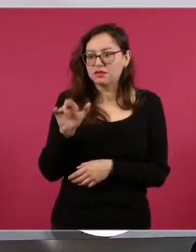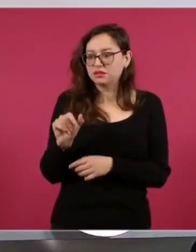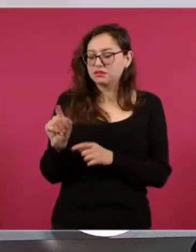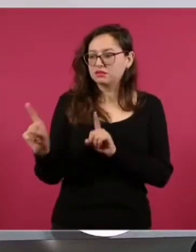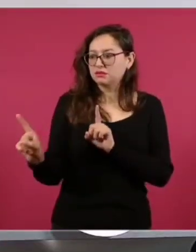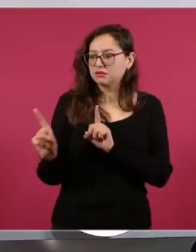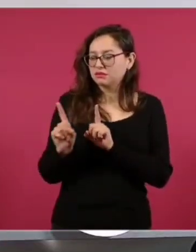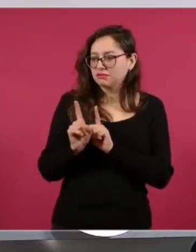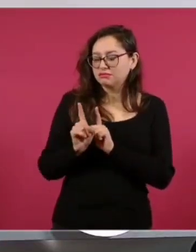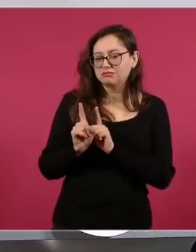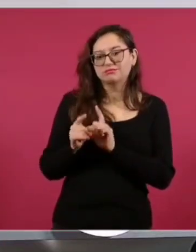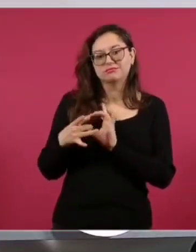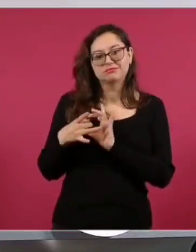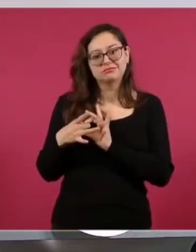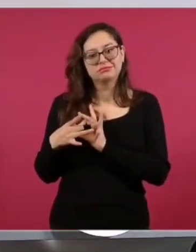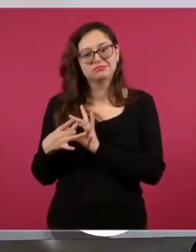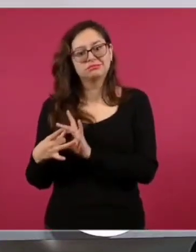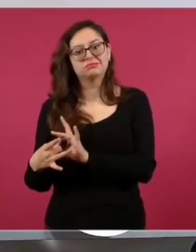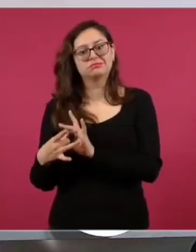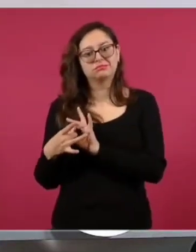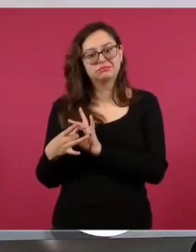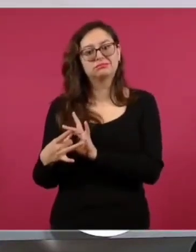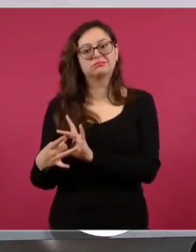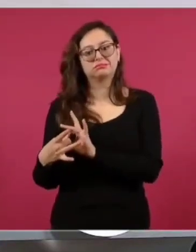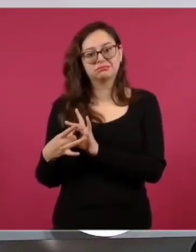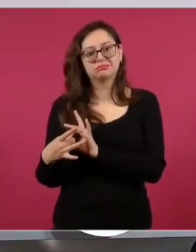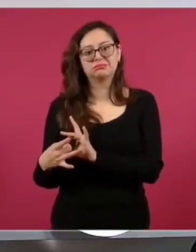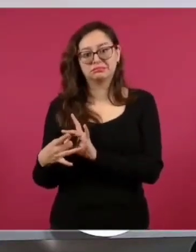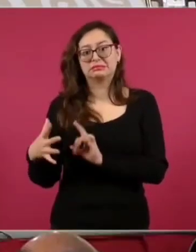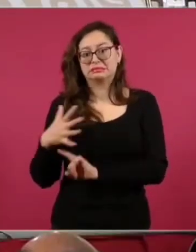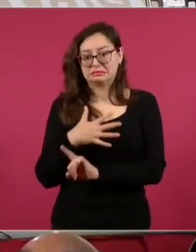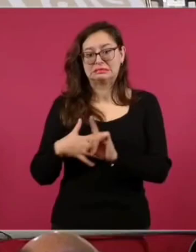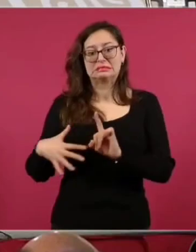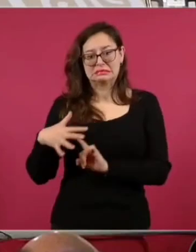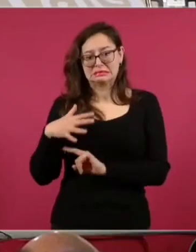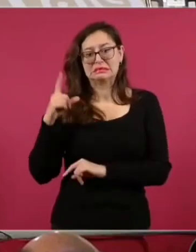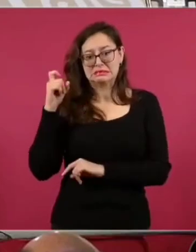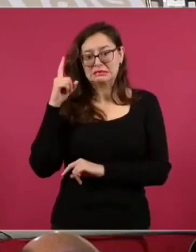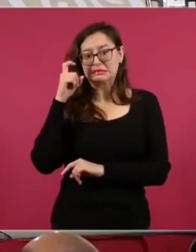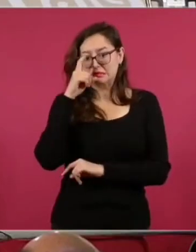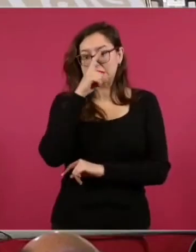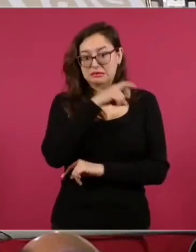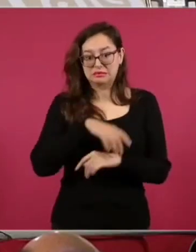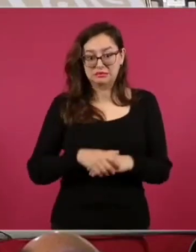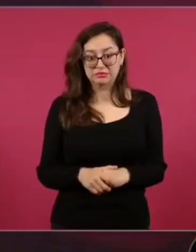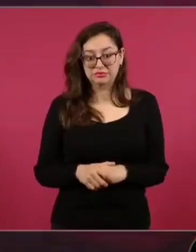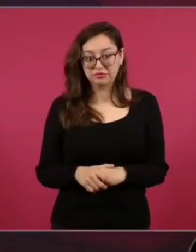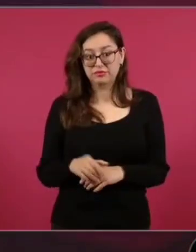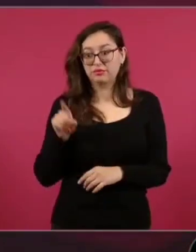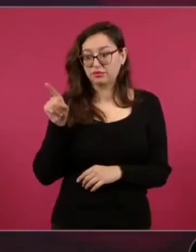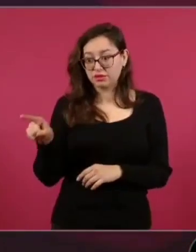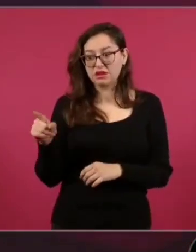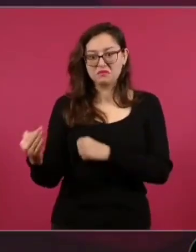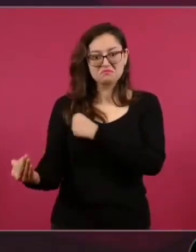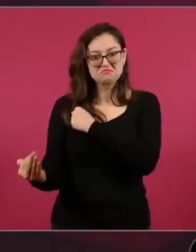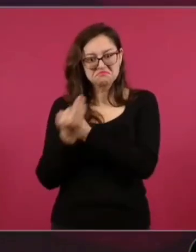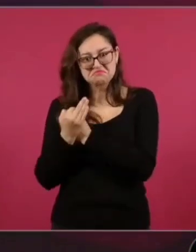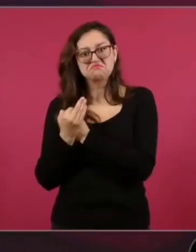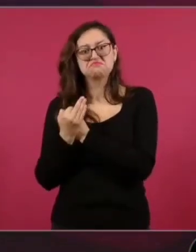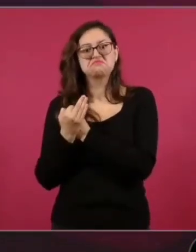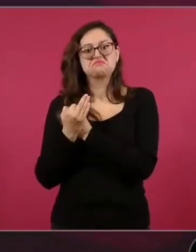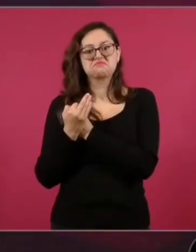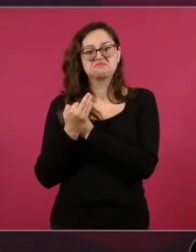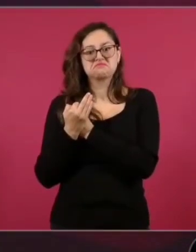en momentos también muy difíciles. Y ella me respalda, me